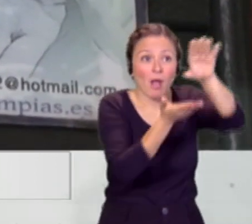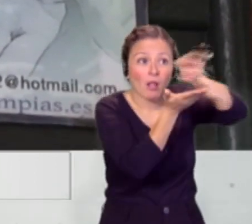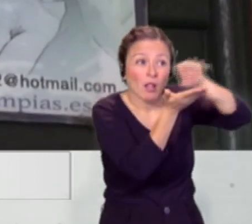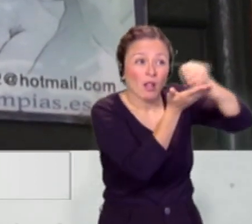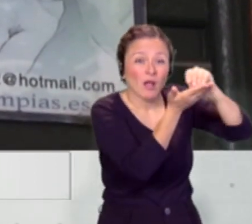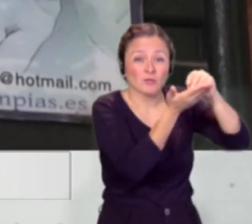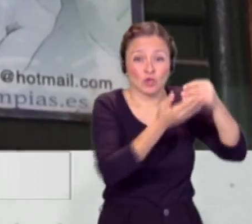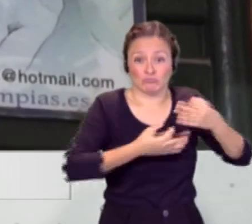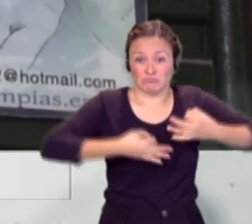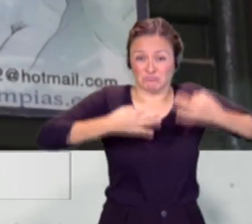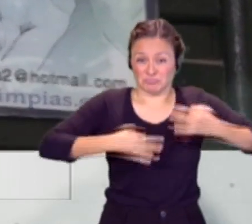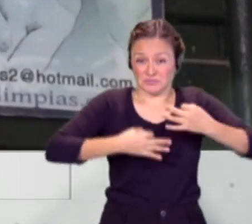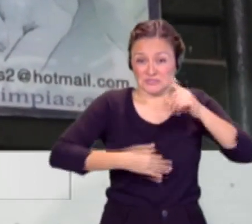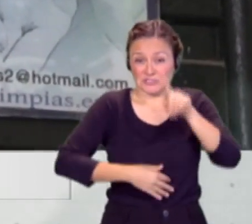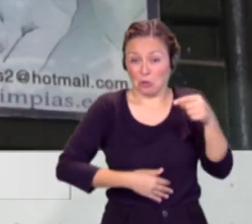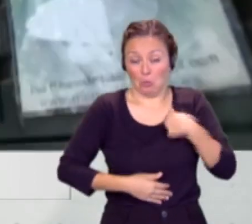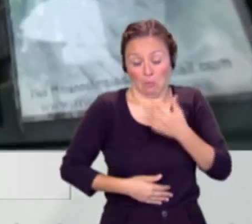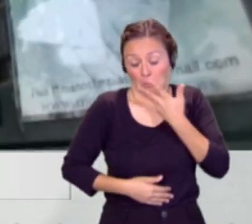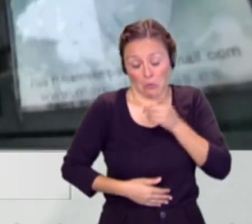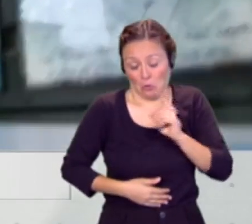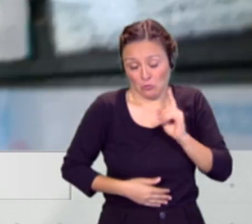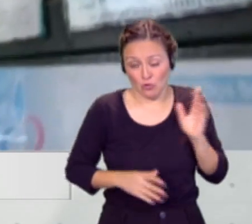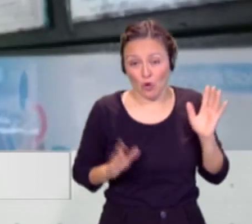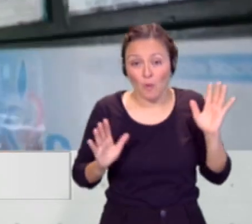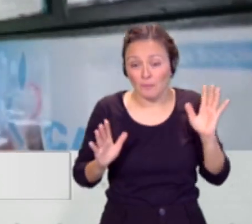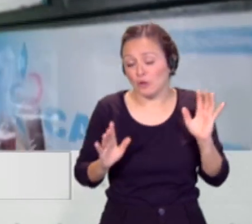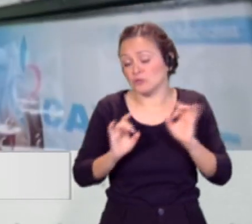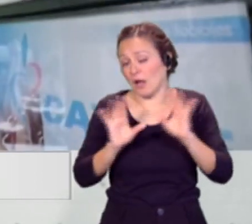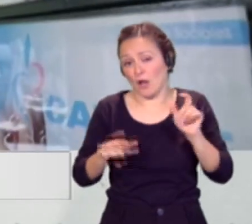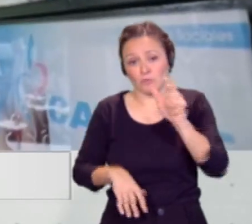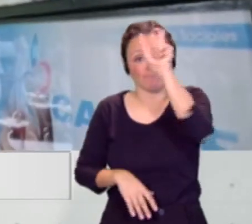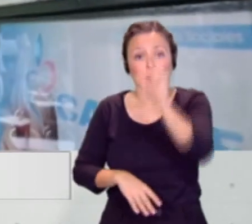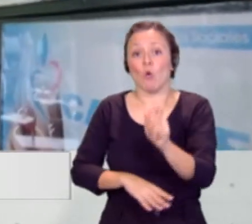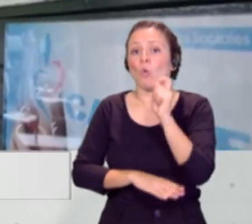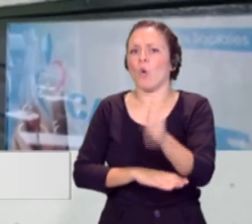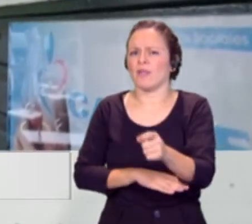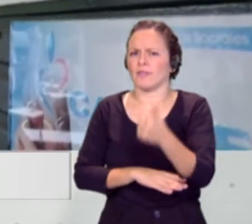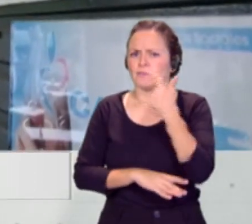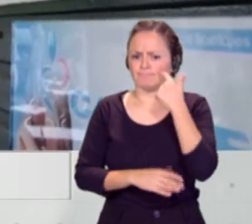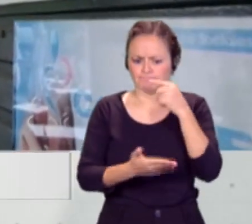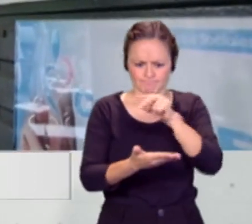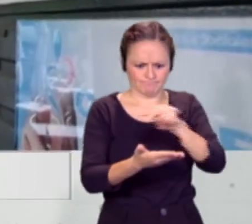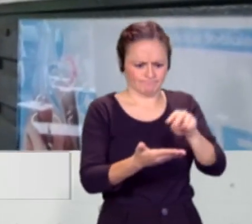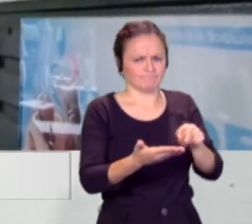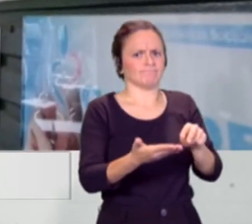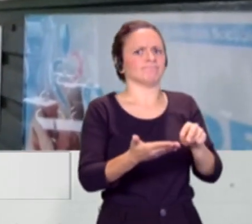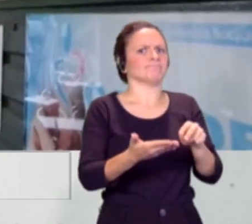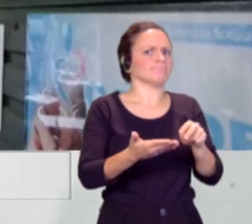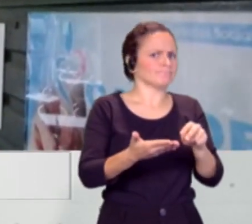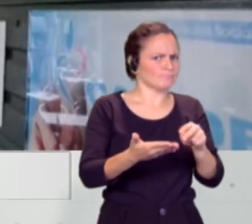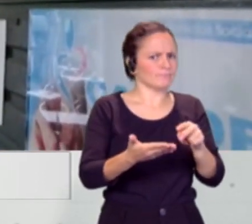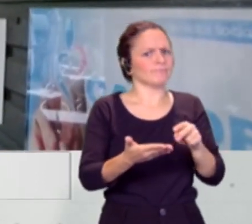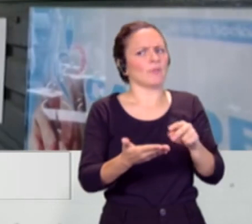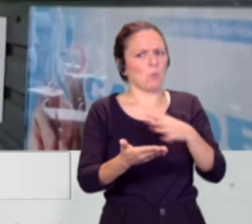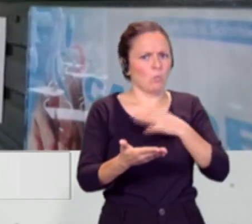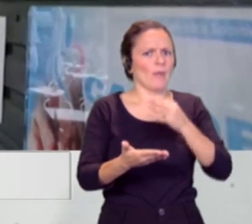interponer la denuncia, lo que sí está claro es que es un juez el que ha visto apariencia de comisión de una